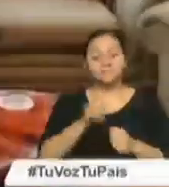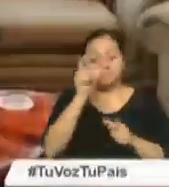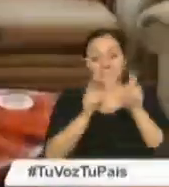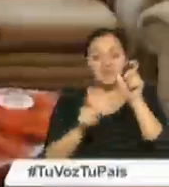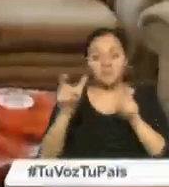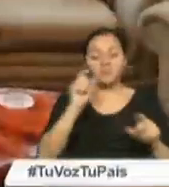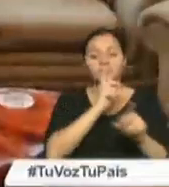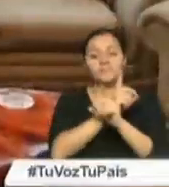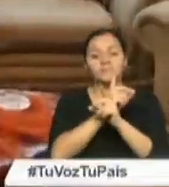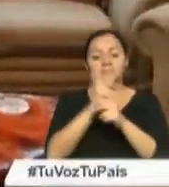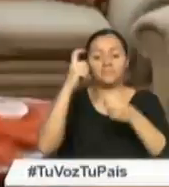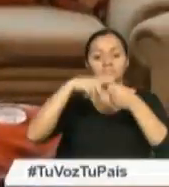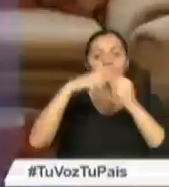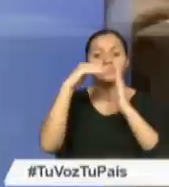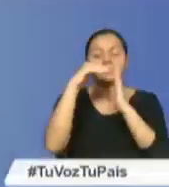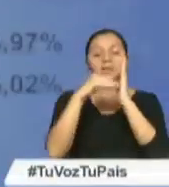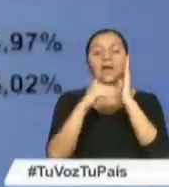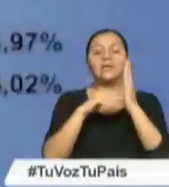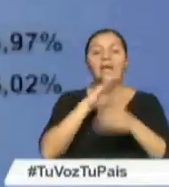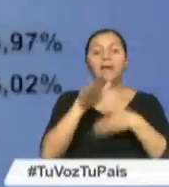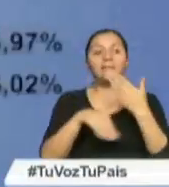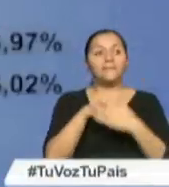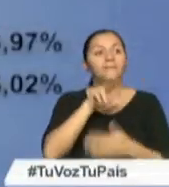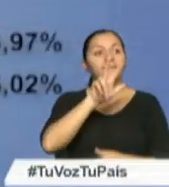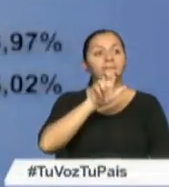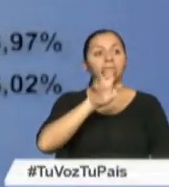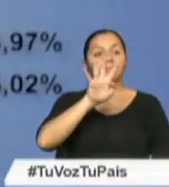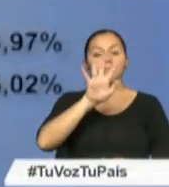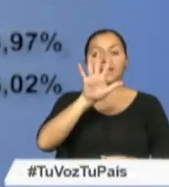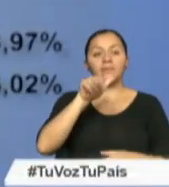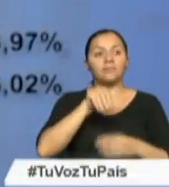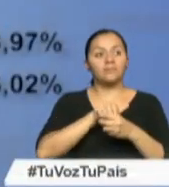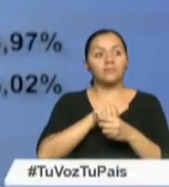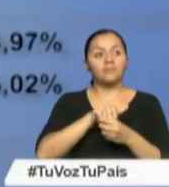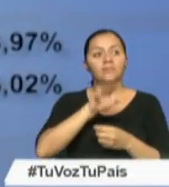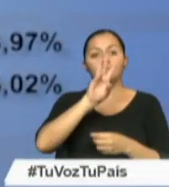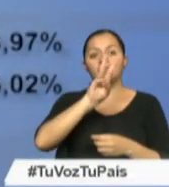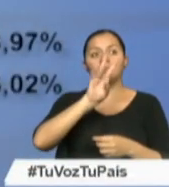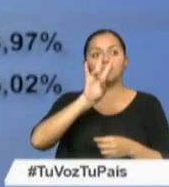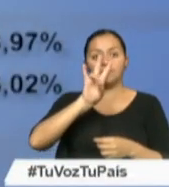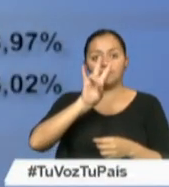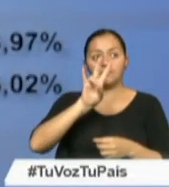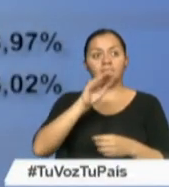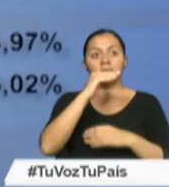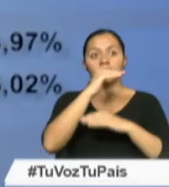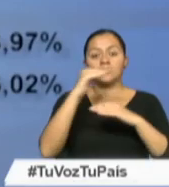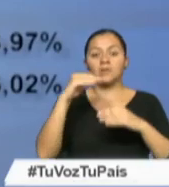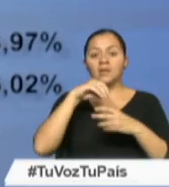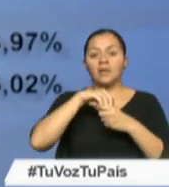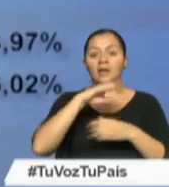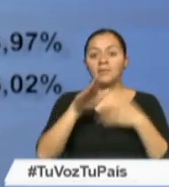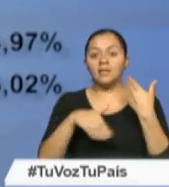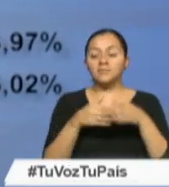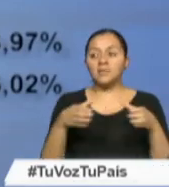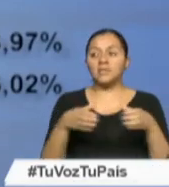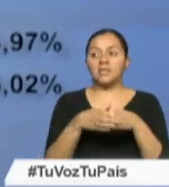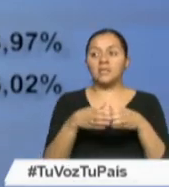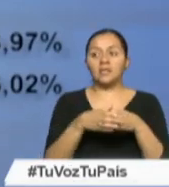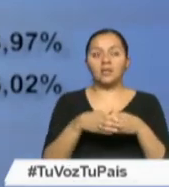discapacidad empadronadas suman las 345.467, de las cuales 151